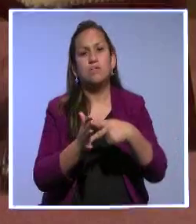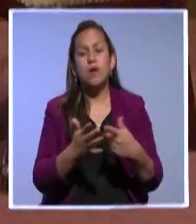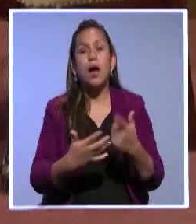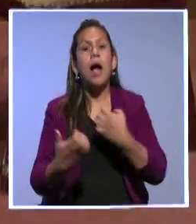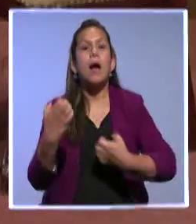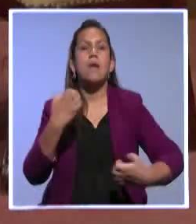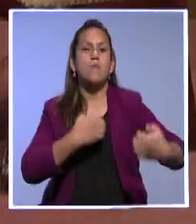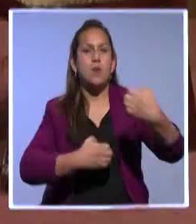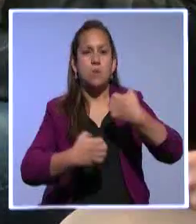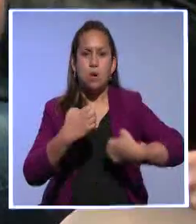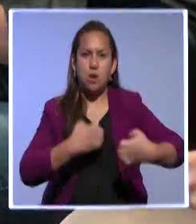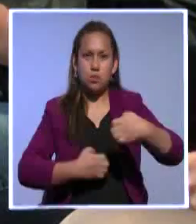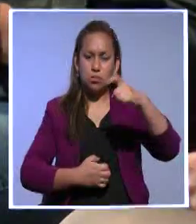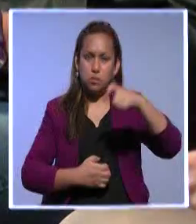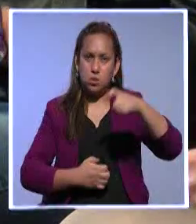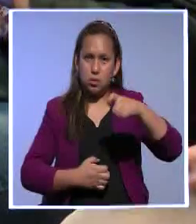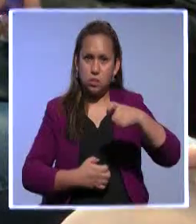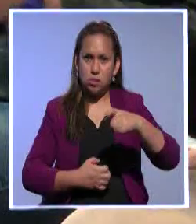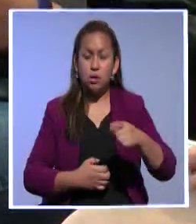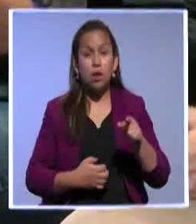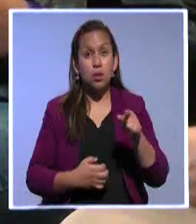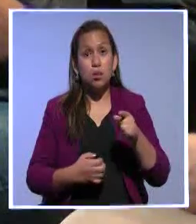tiene que ir disputando el sentido.